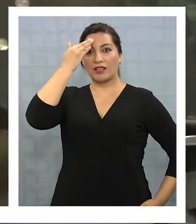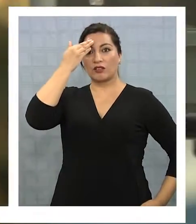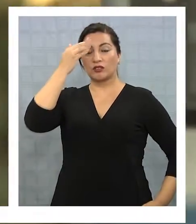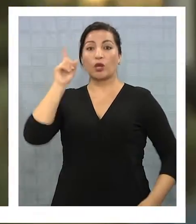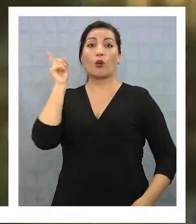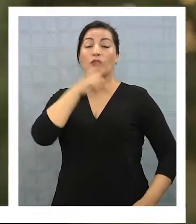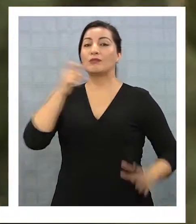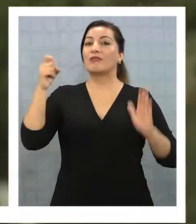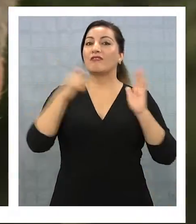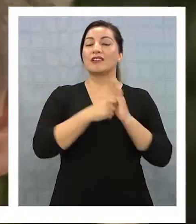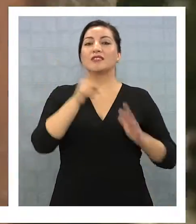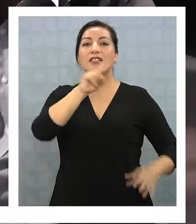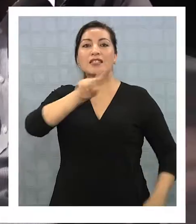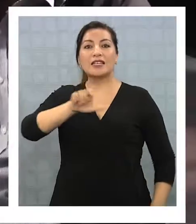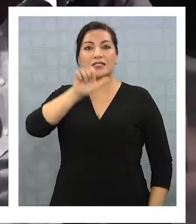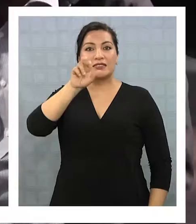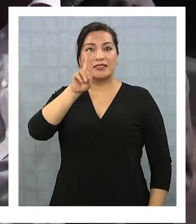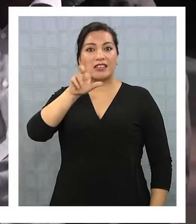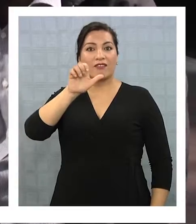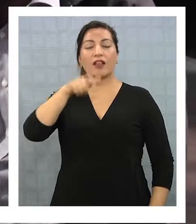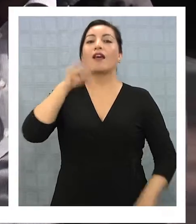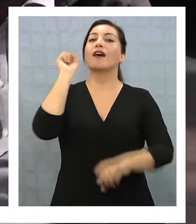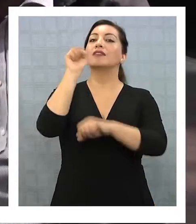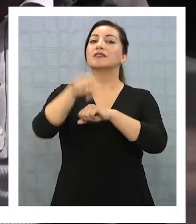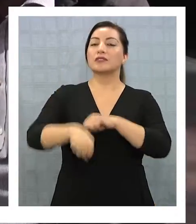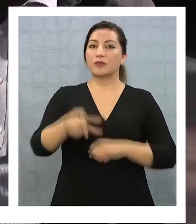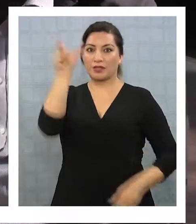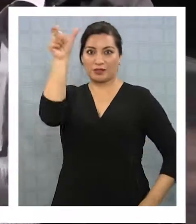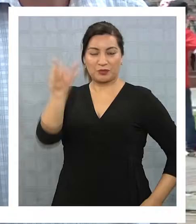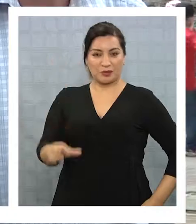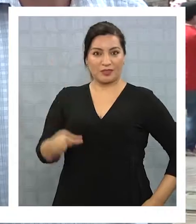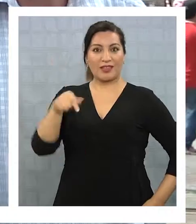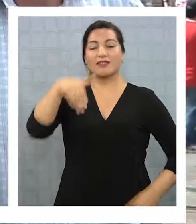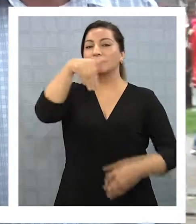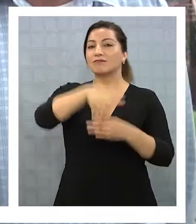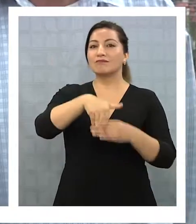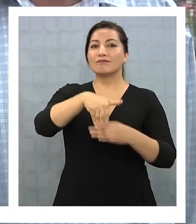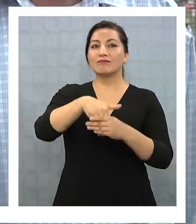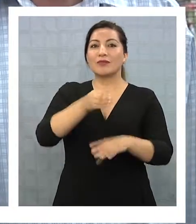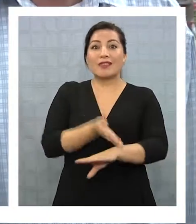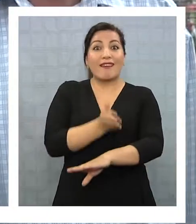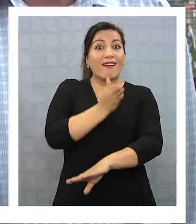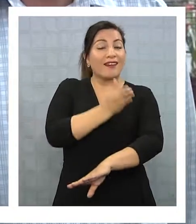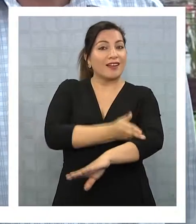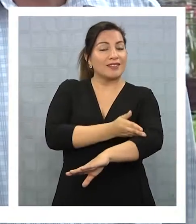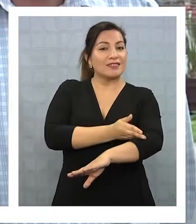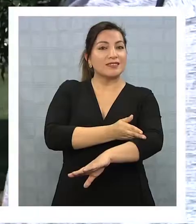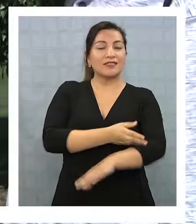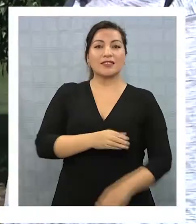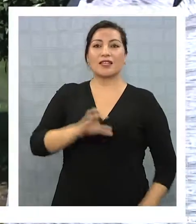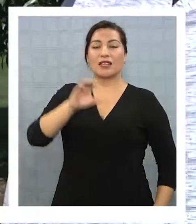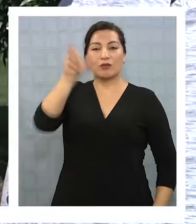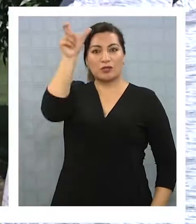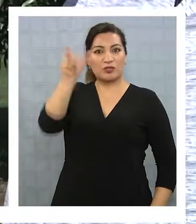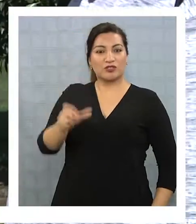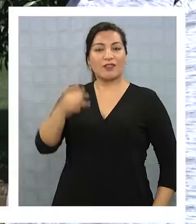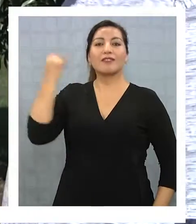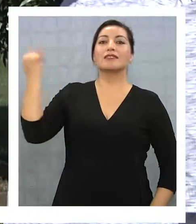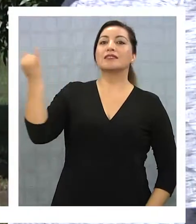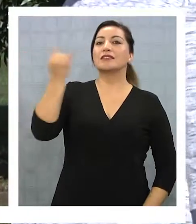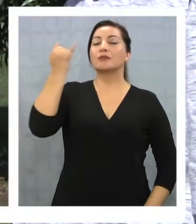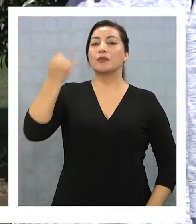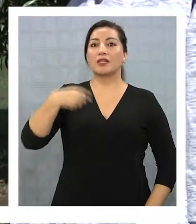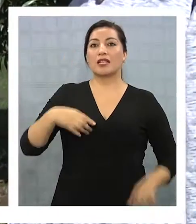CERVEL acepte o no las candidaturas. Elecciones que para precandidatos independientes será la primera vez que estén dentro de una